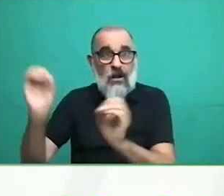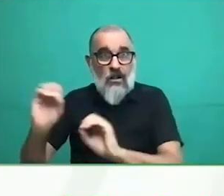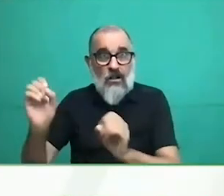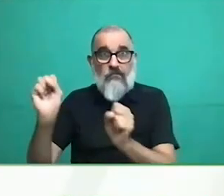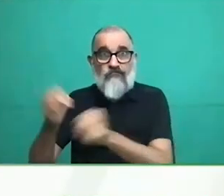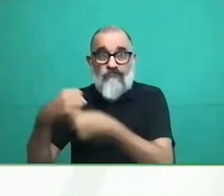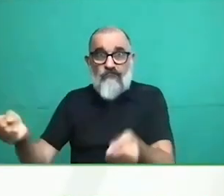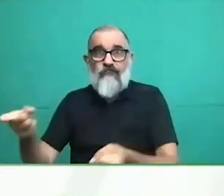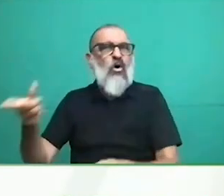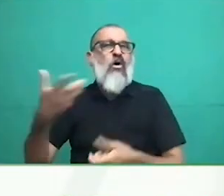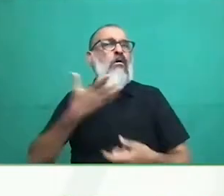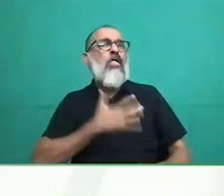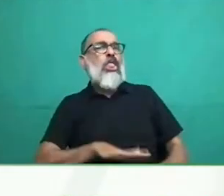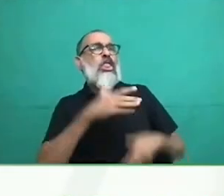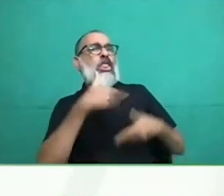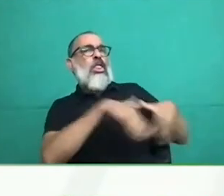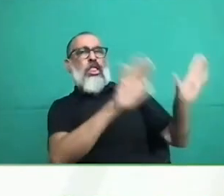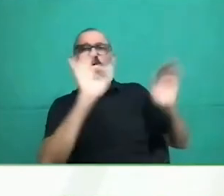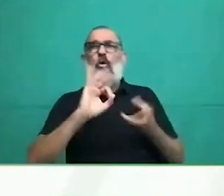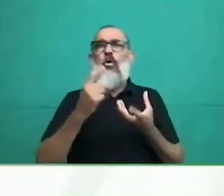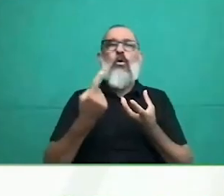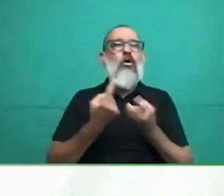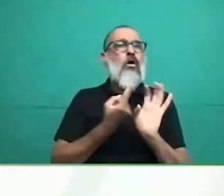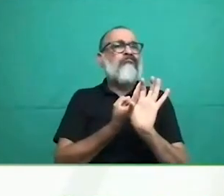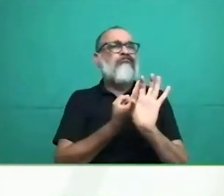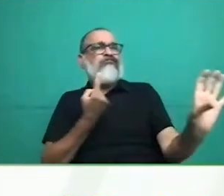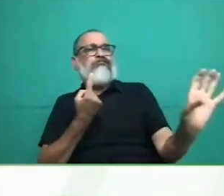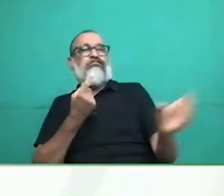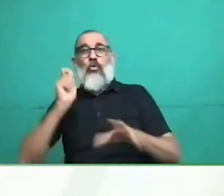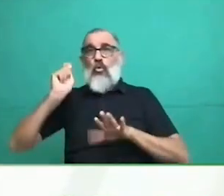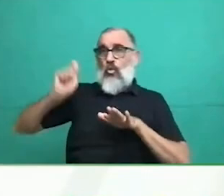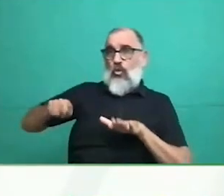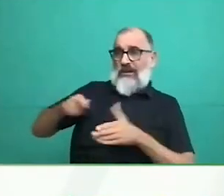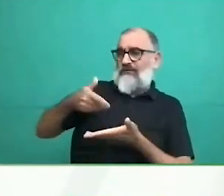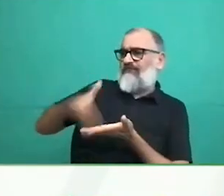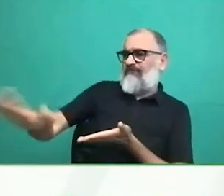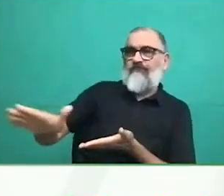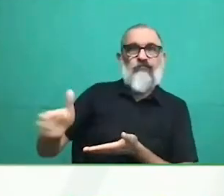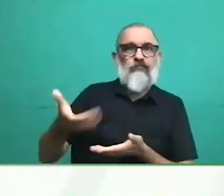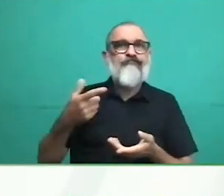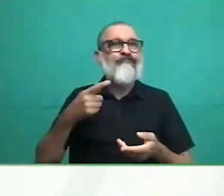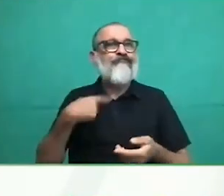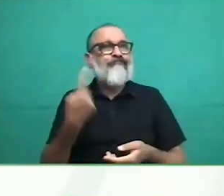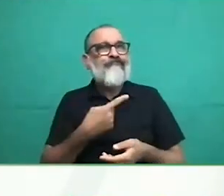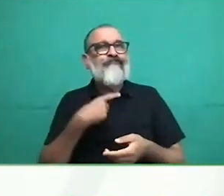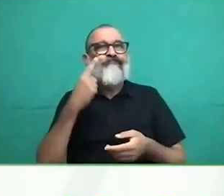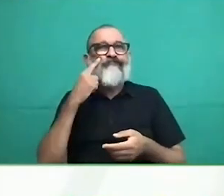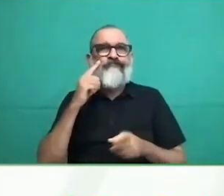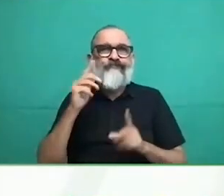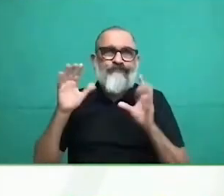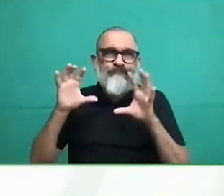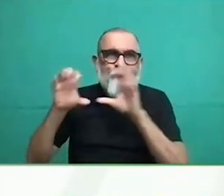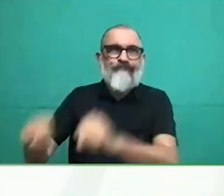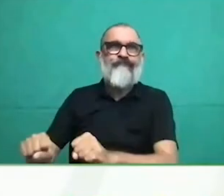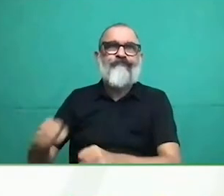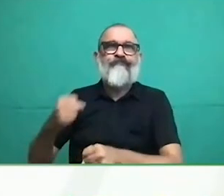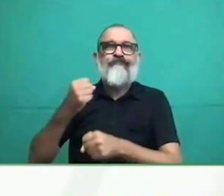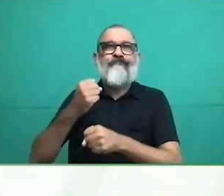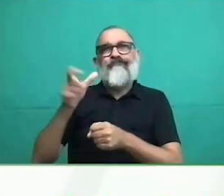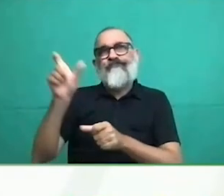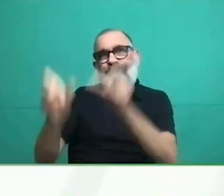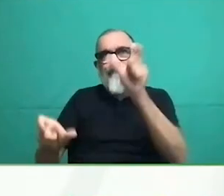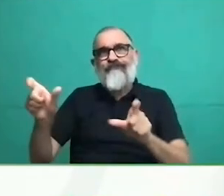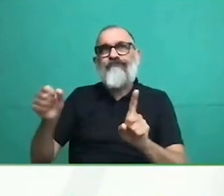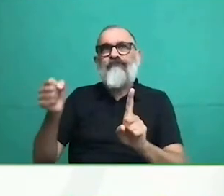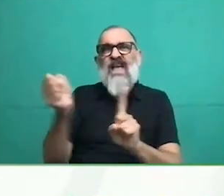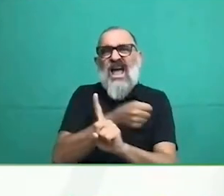que consideran que pueden mejorar su situación con un apoyo profesionalizado, a veces acompañando a entornos